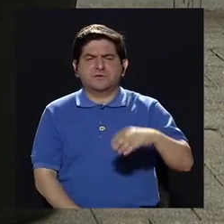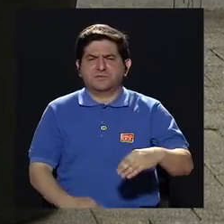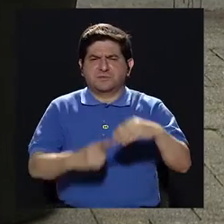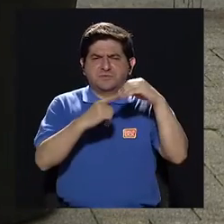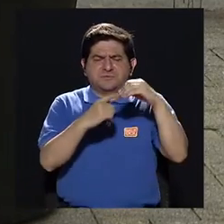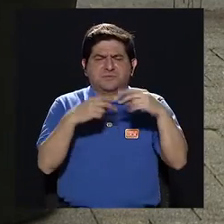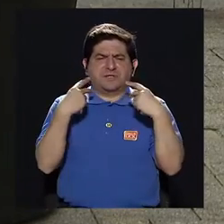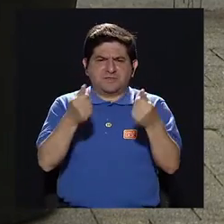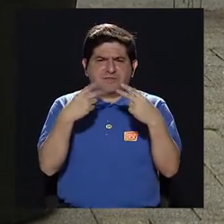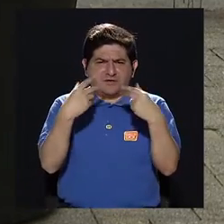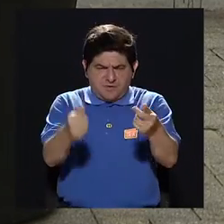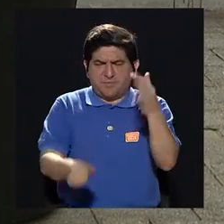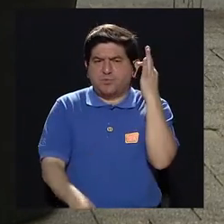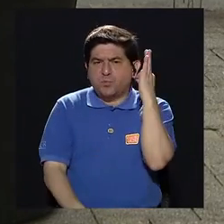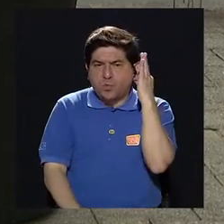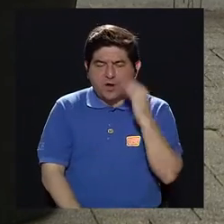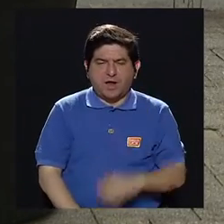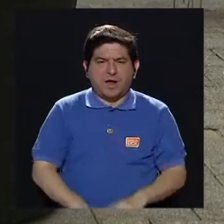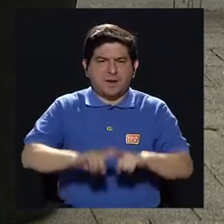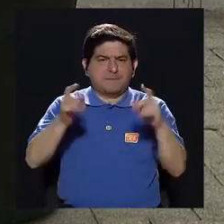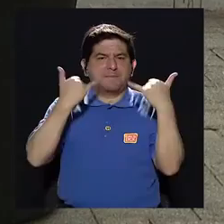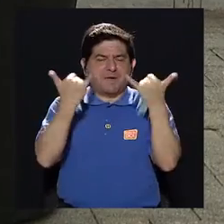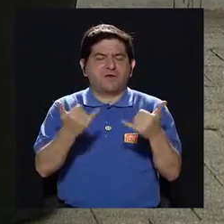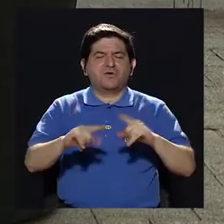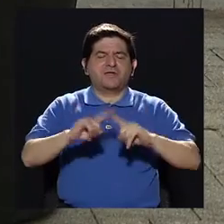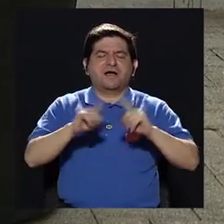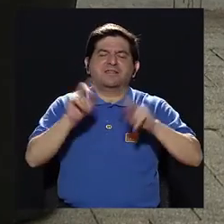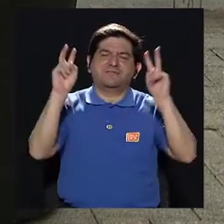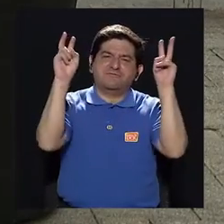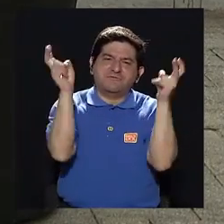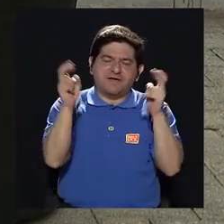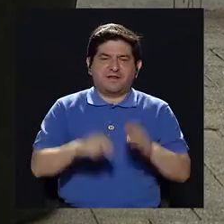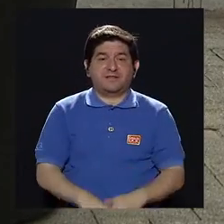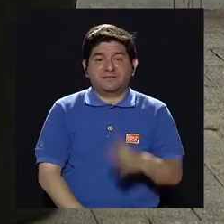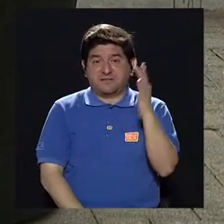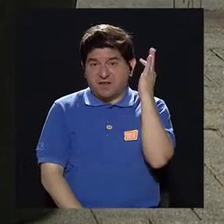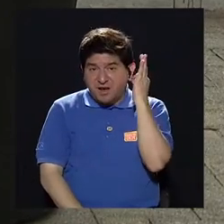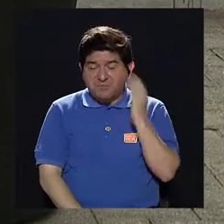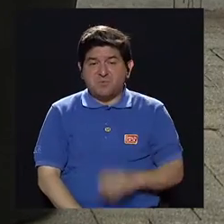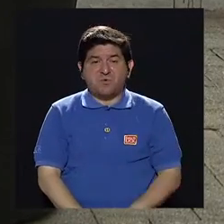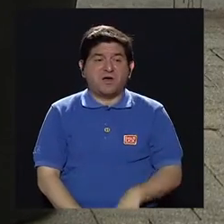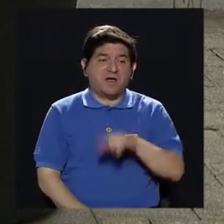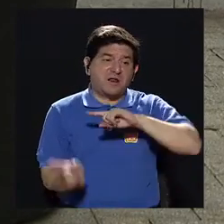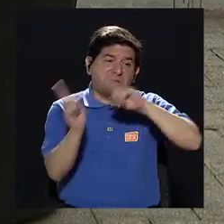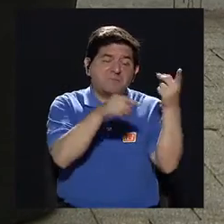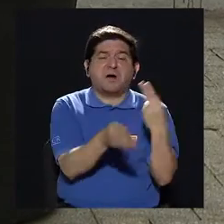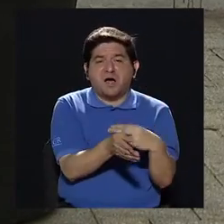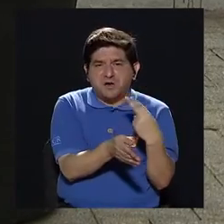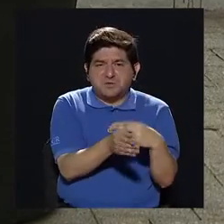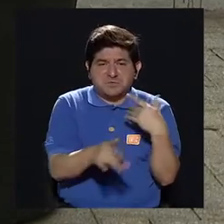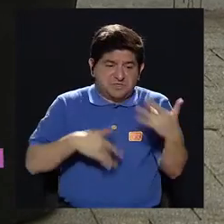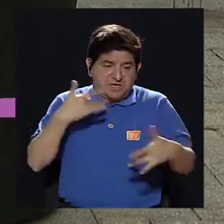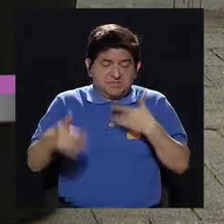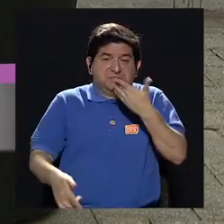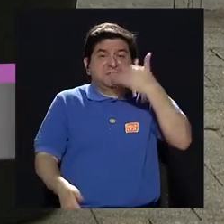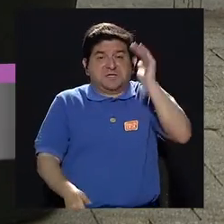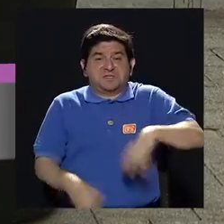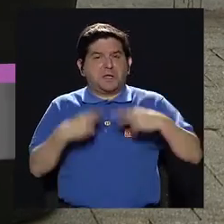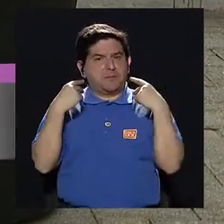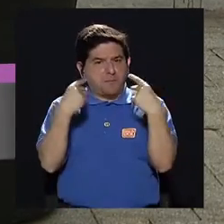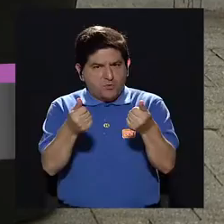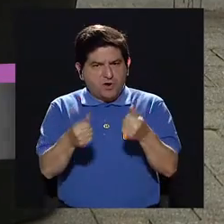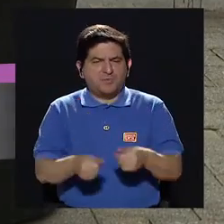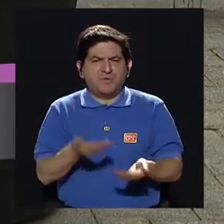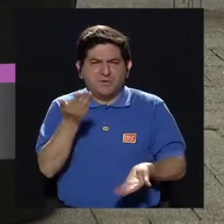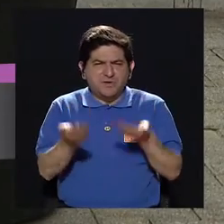diagnostica más rápido en el caso de la mujer, pero eso ya se debe a otros temas, ¿verdad? De que la mujer tiende a ir al hospital cuando se siente mal,